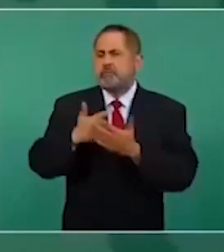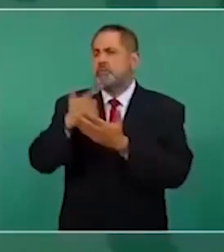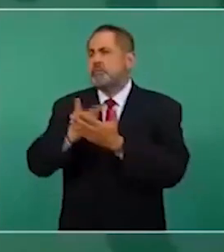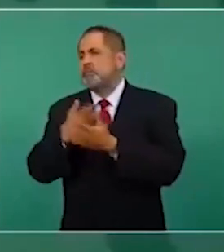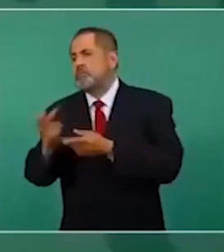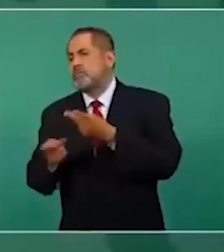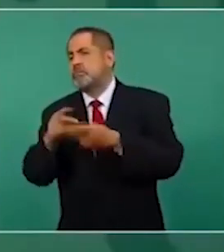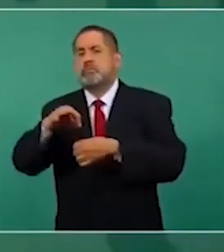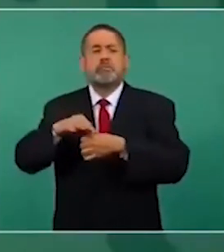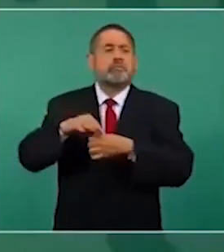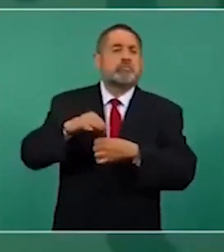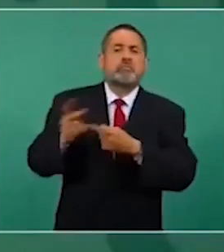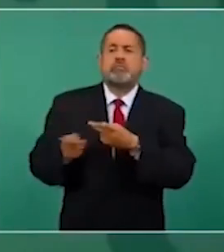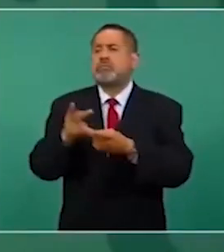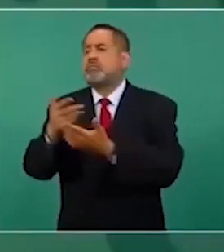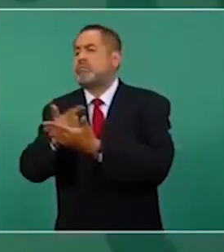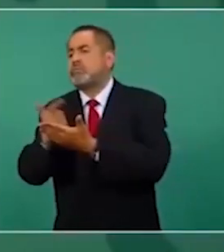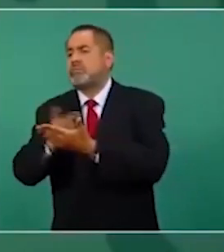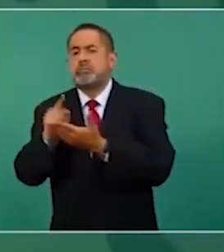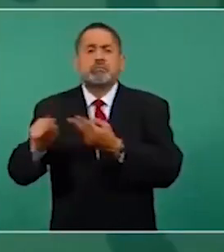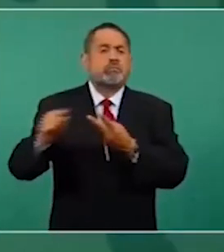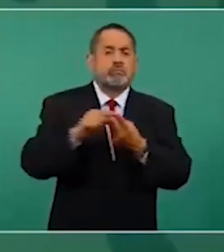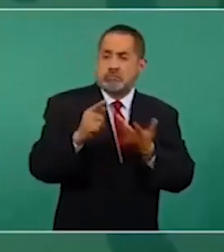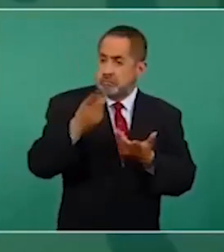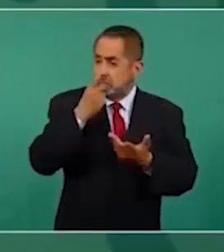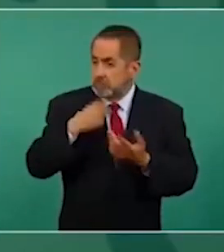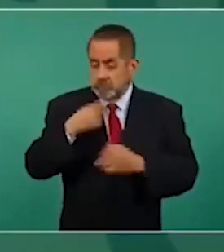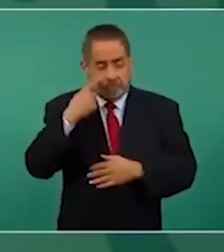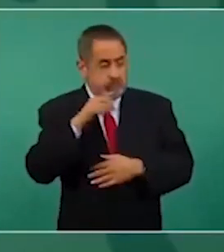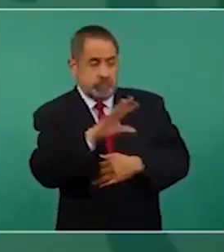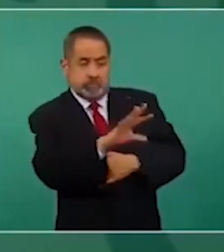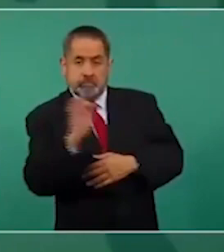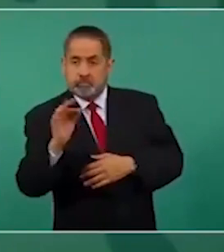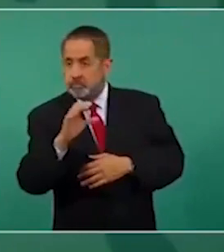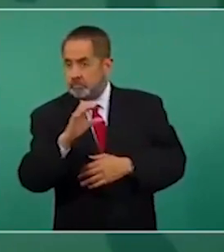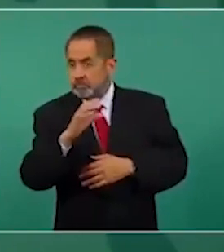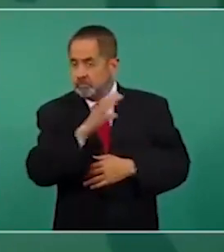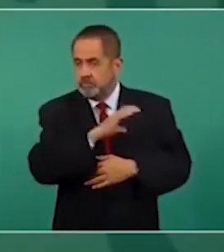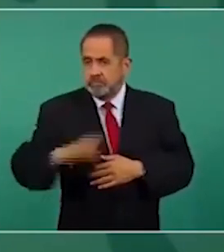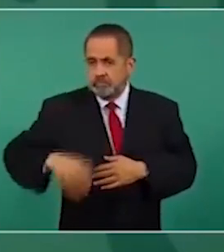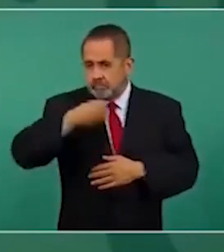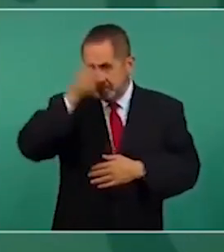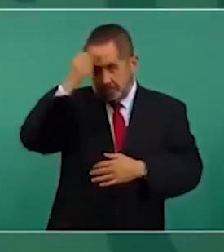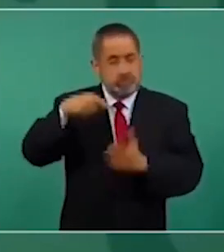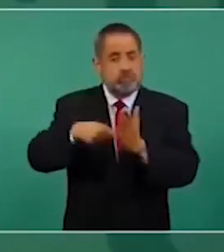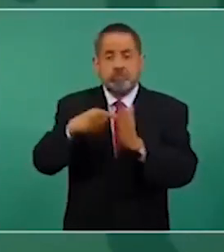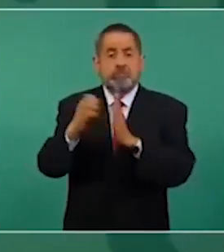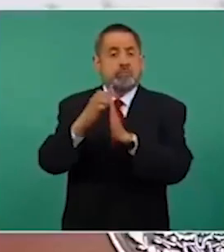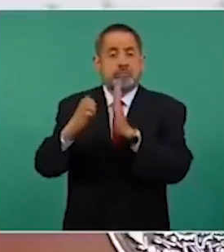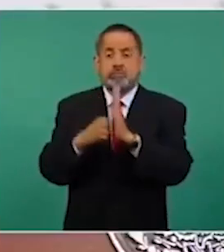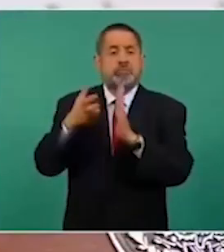para elegir a los candidatos. Eso está en los estatutos